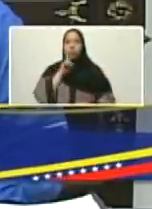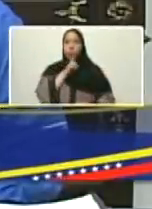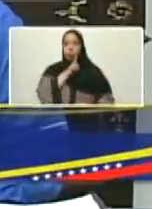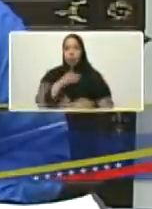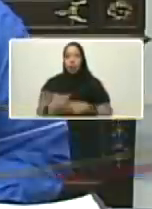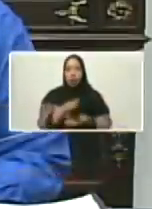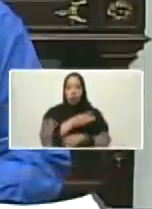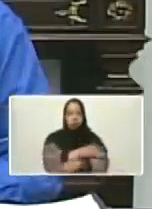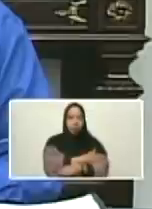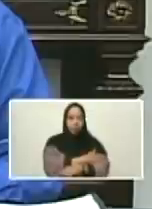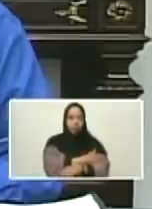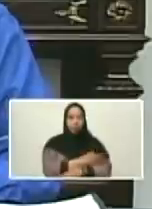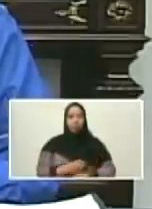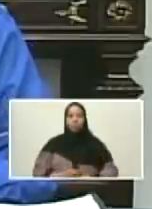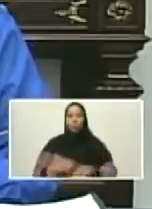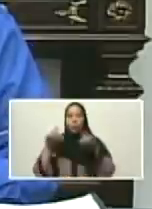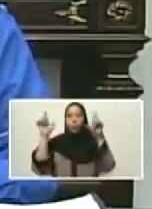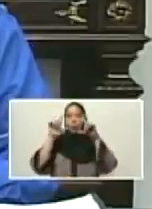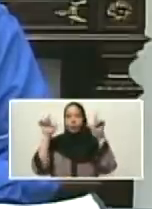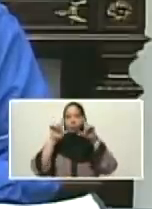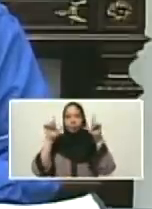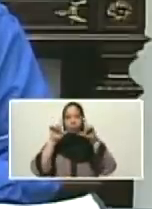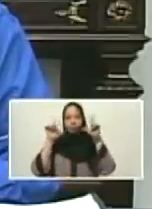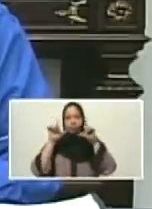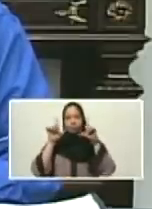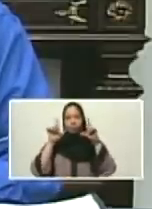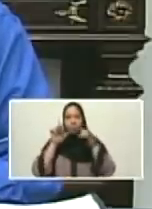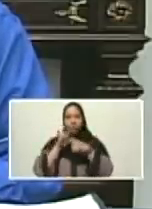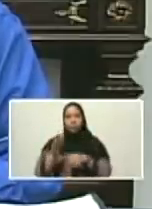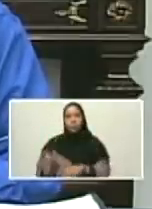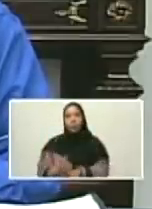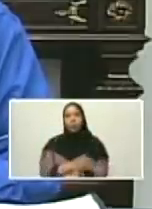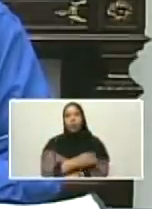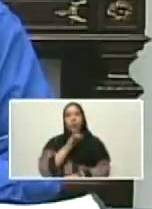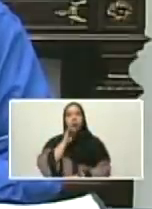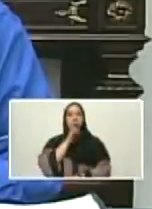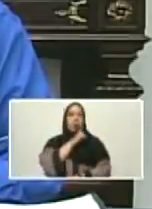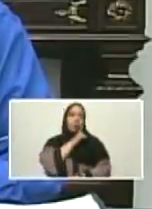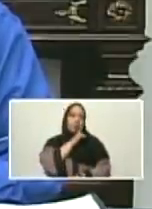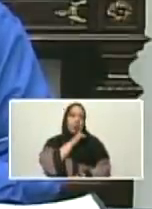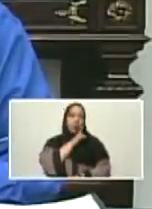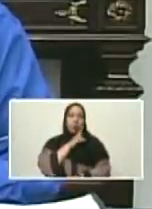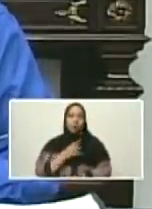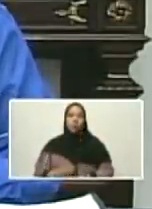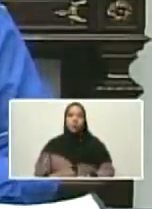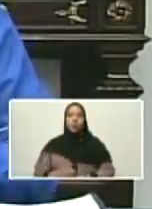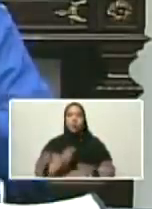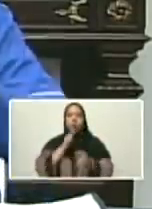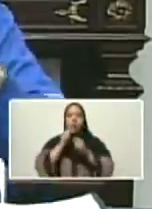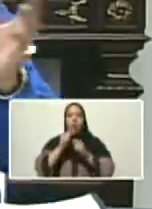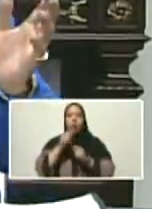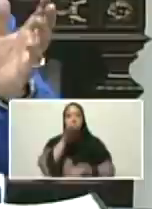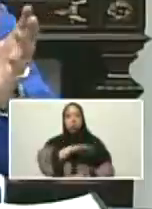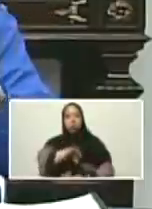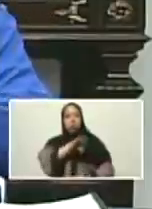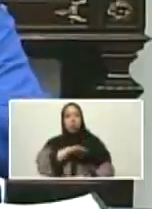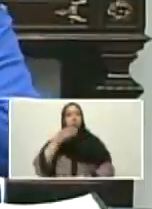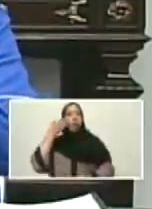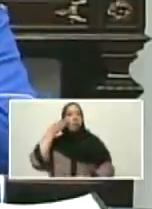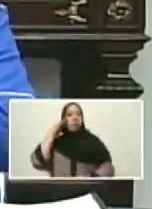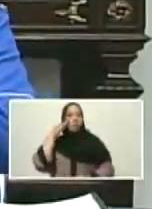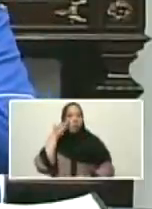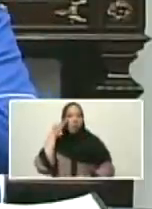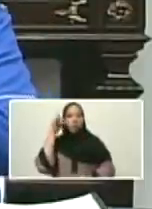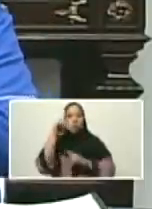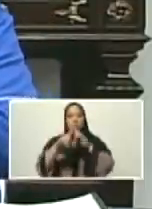por televisión, los que nos ven por allá, en las redes sociales, todas las redes sociales,